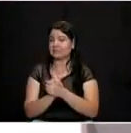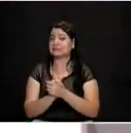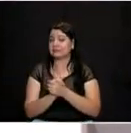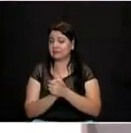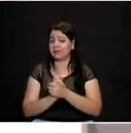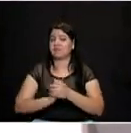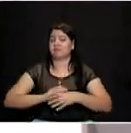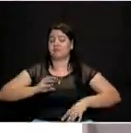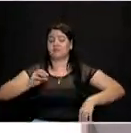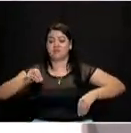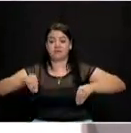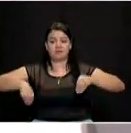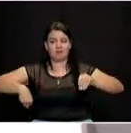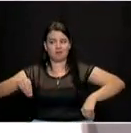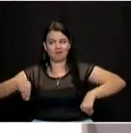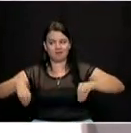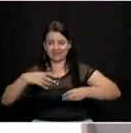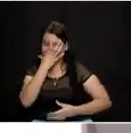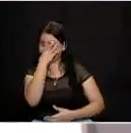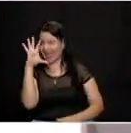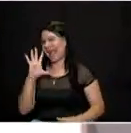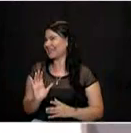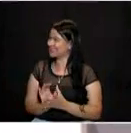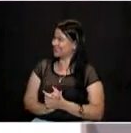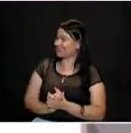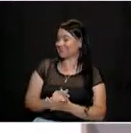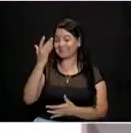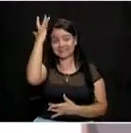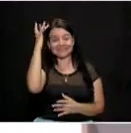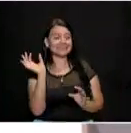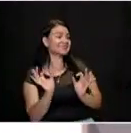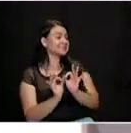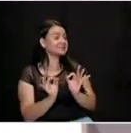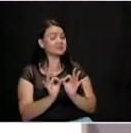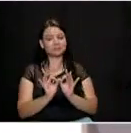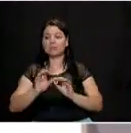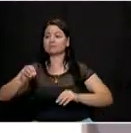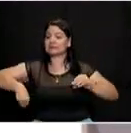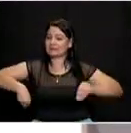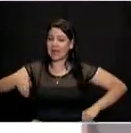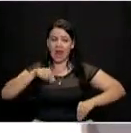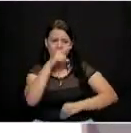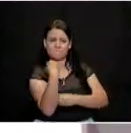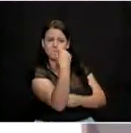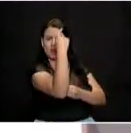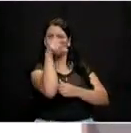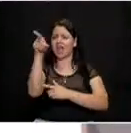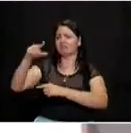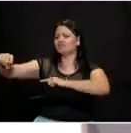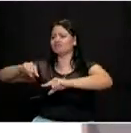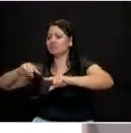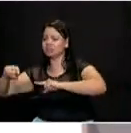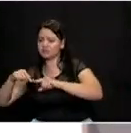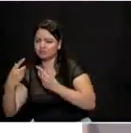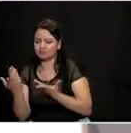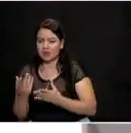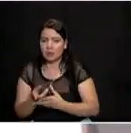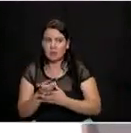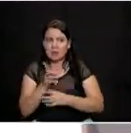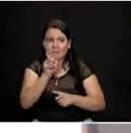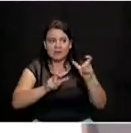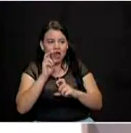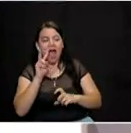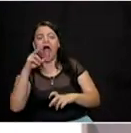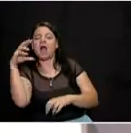asolapada. Aquí hay una corrupción. Corrupción en la política, corrupción en la administración pública, pero como que a todo el mundo le da miedo hablar